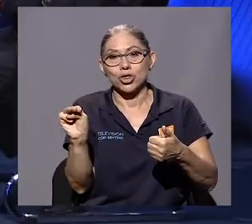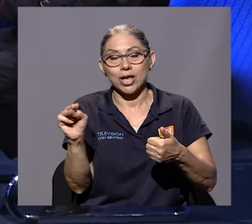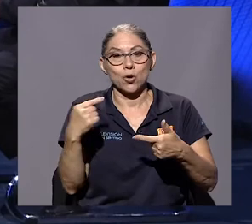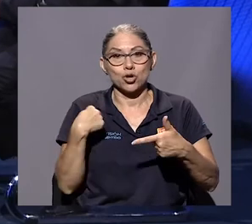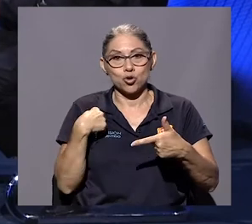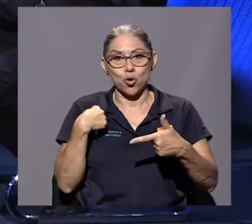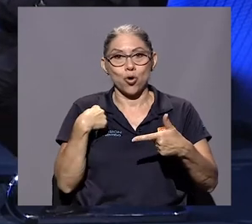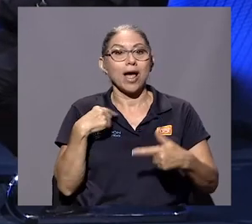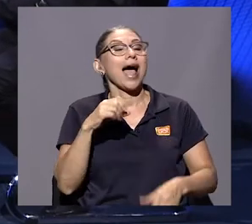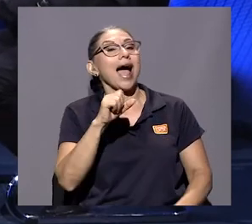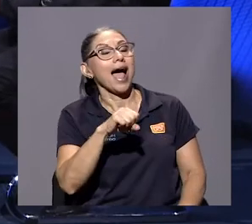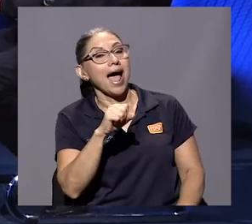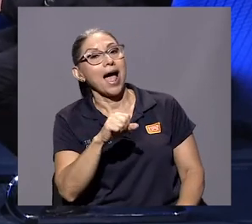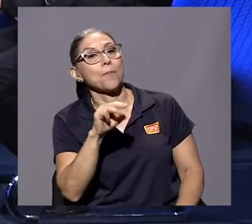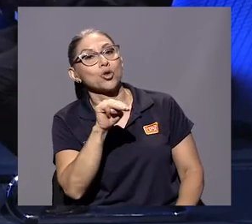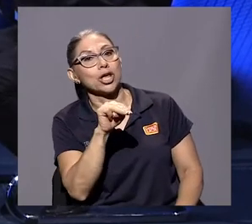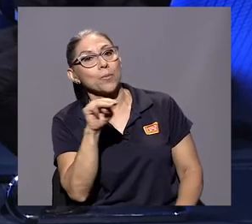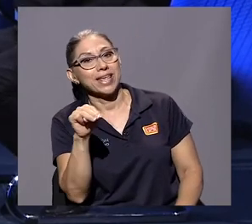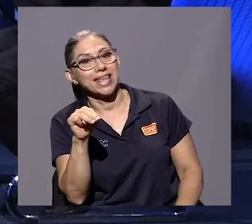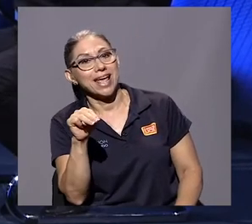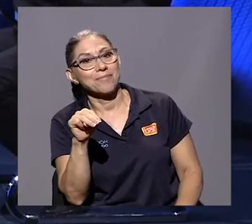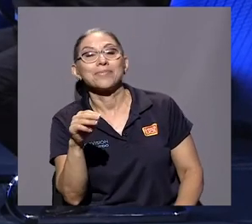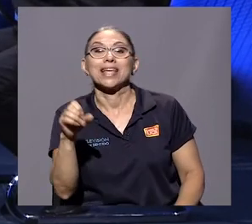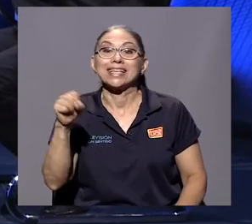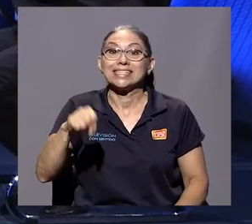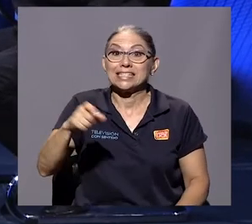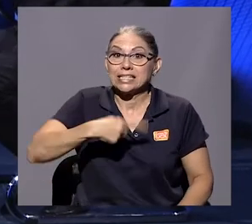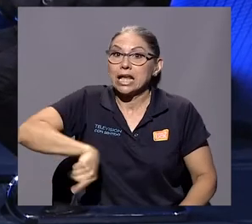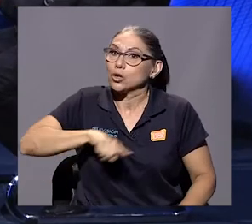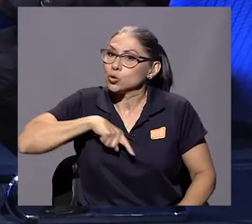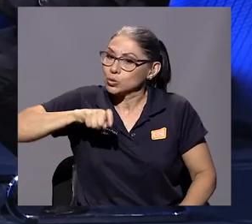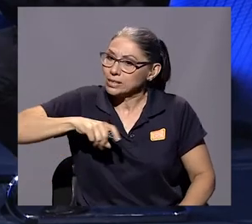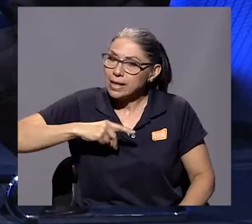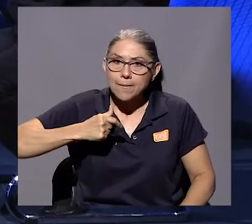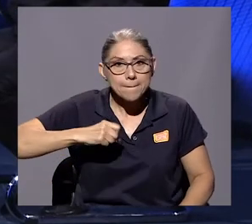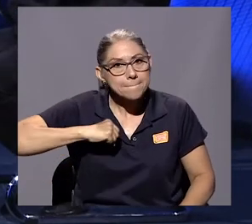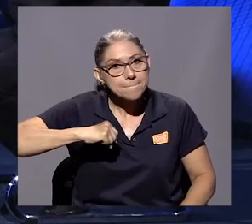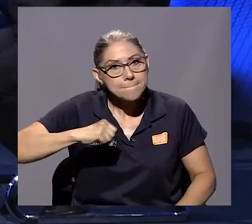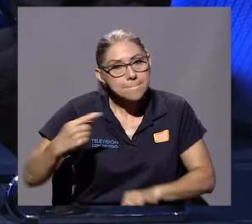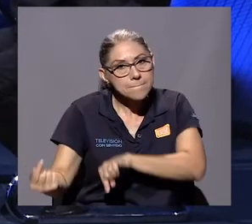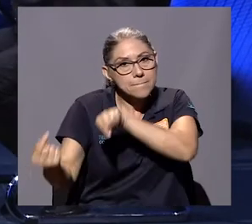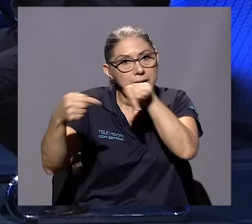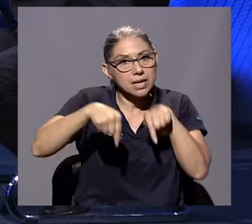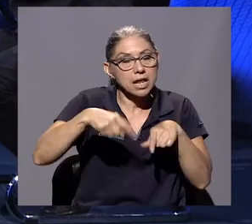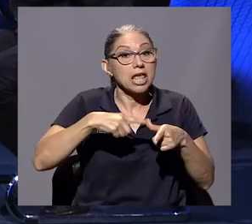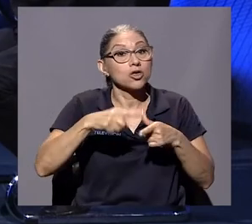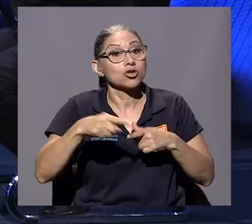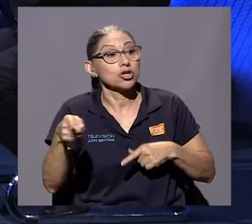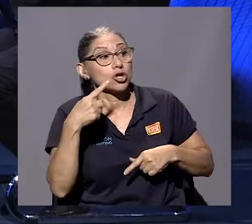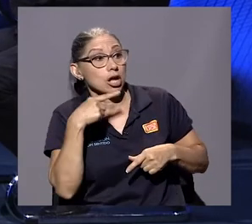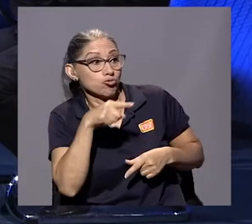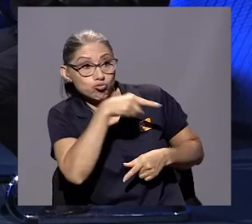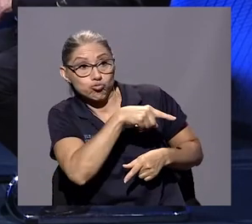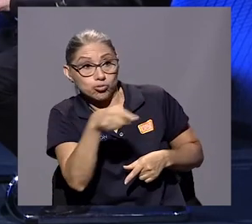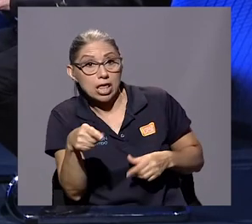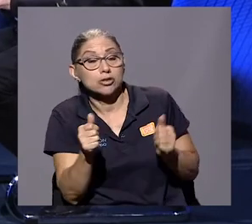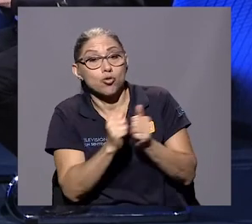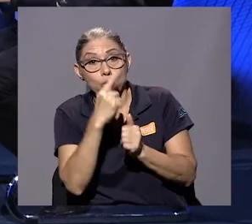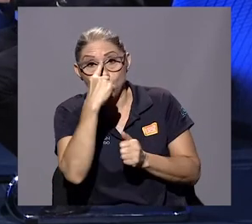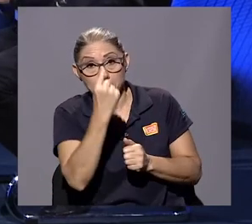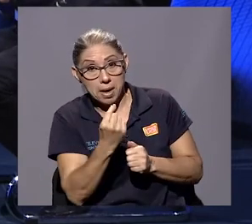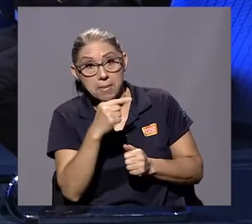Montero también estaba en la dirección. Que teníamos apuro por regresar. Entonces, lo planteamos y nos dijeron, váyanse en que Don Pepe.